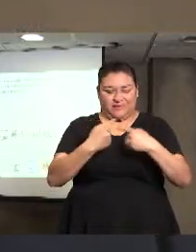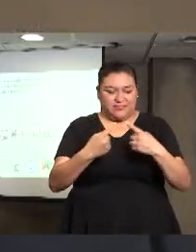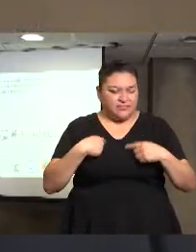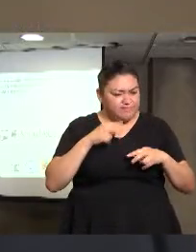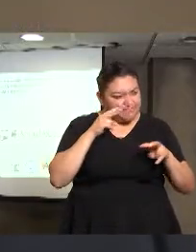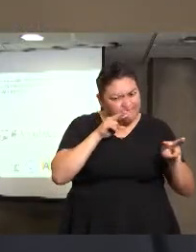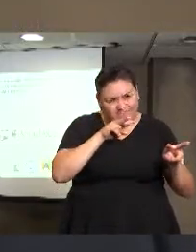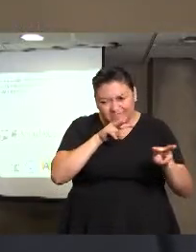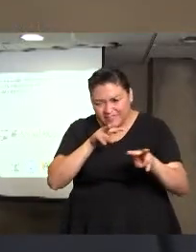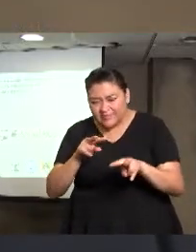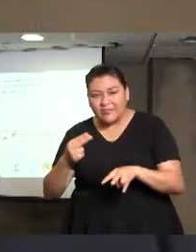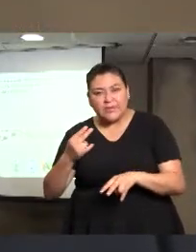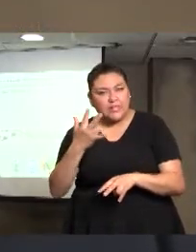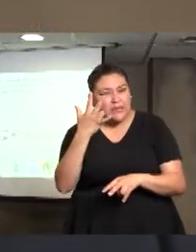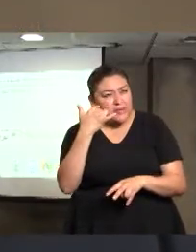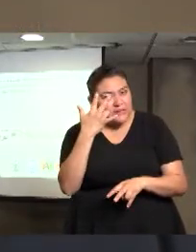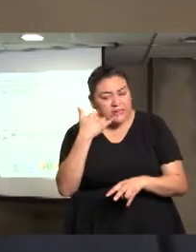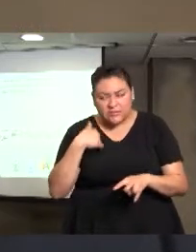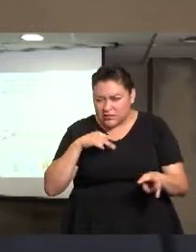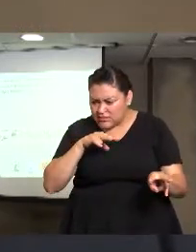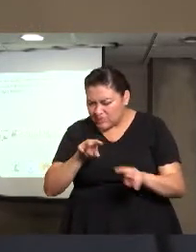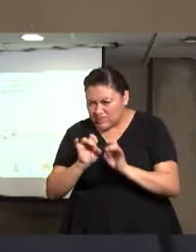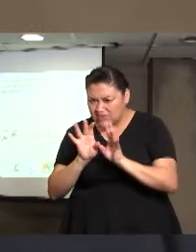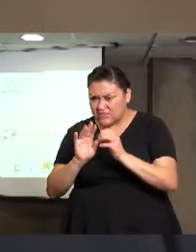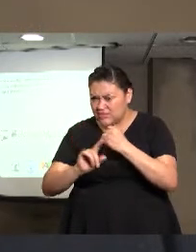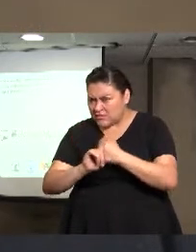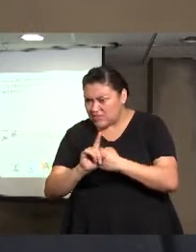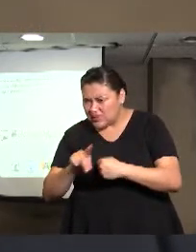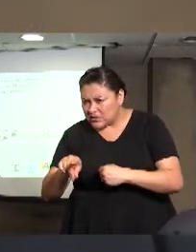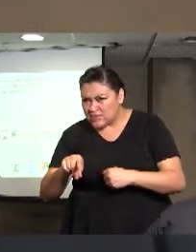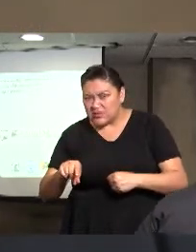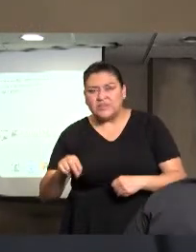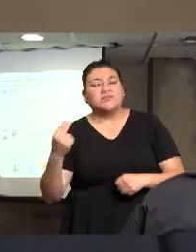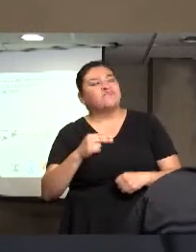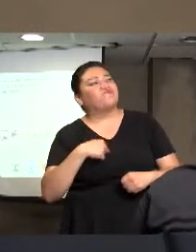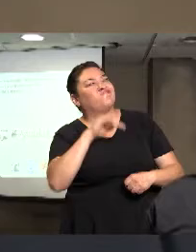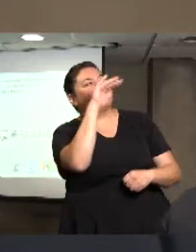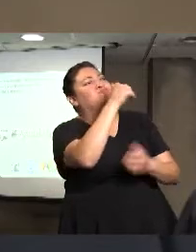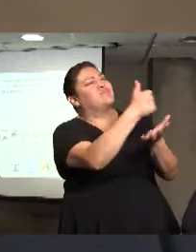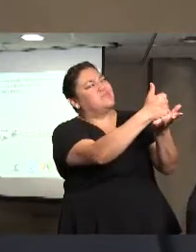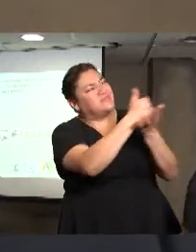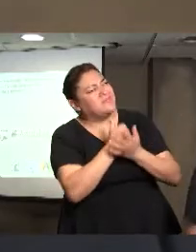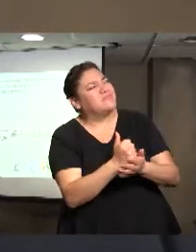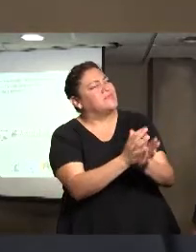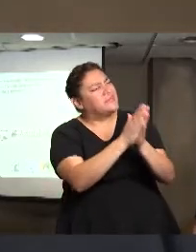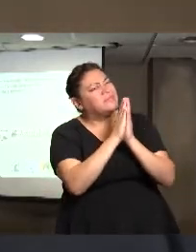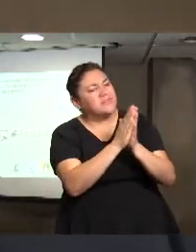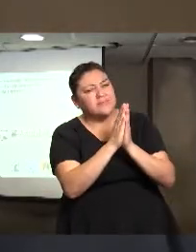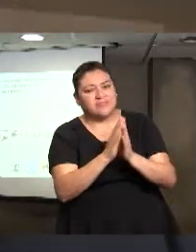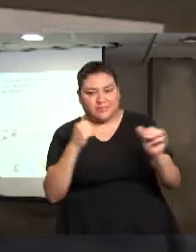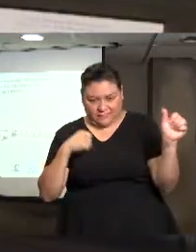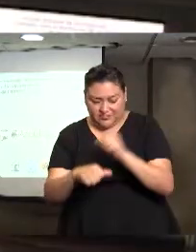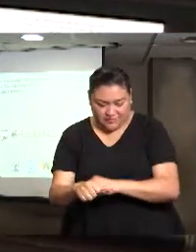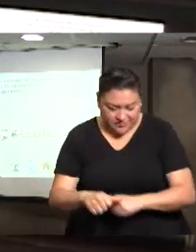estemos alertas. Pidamos información y nos acerquemos a las organizaciones que son especializadas en el tema.